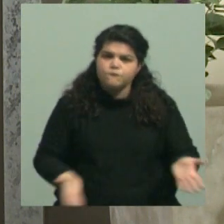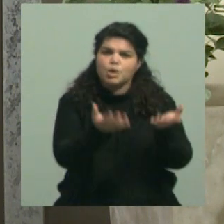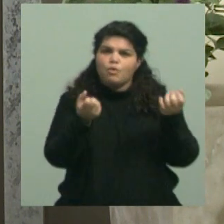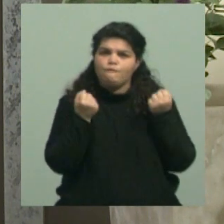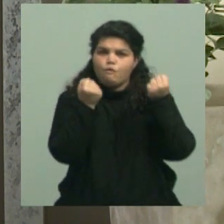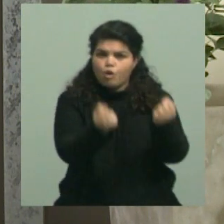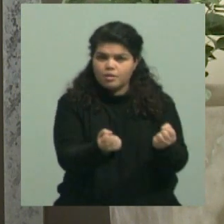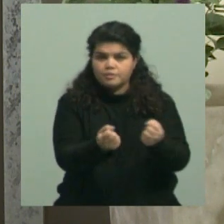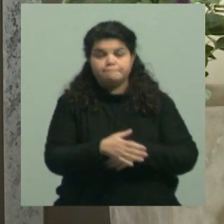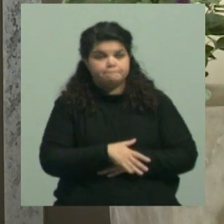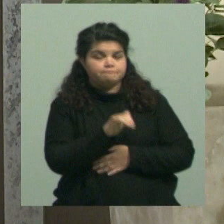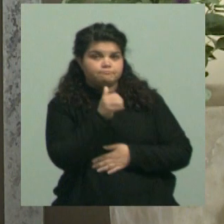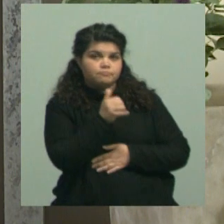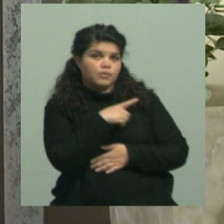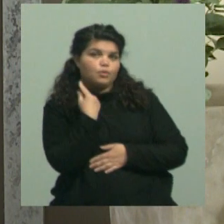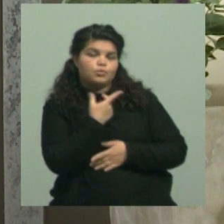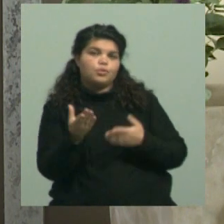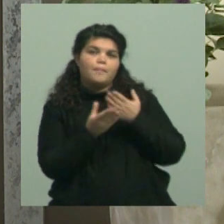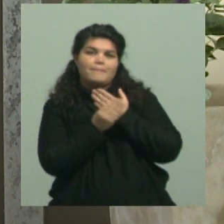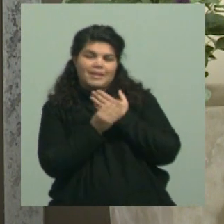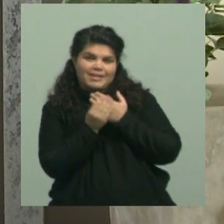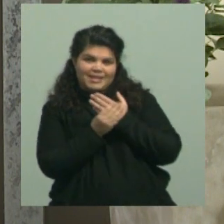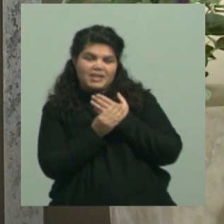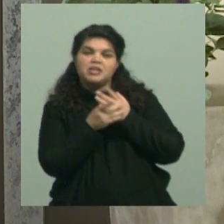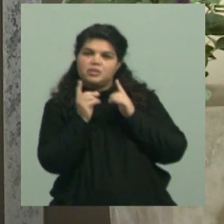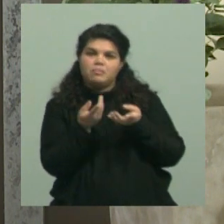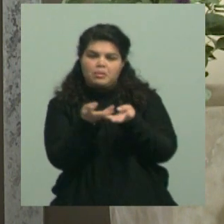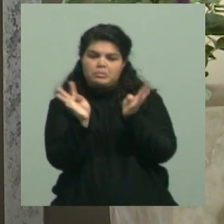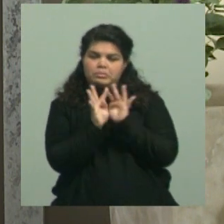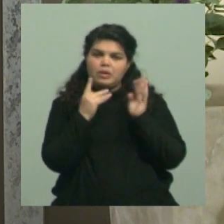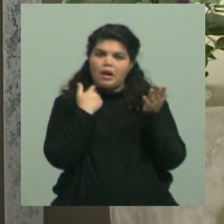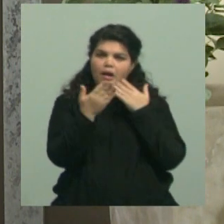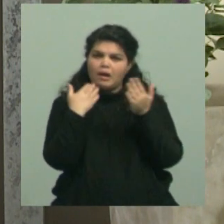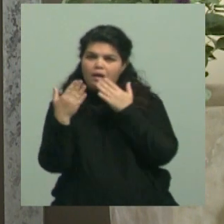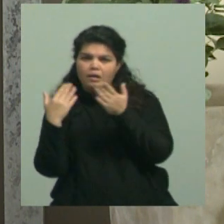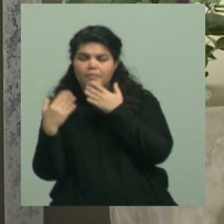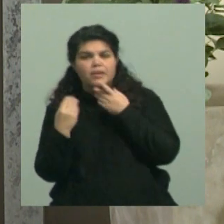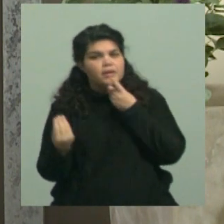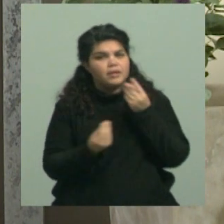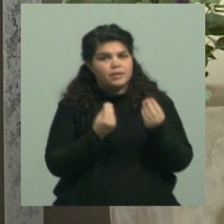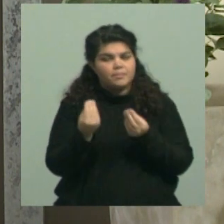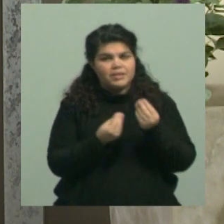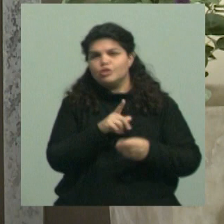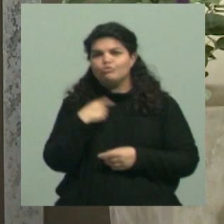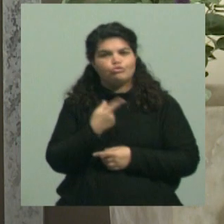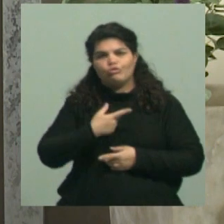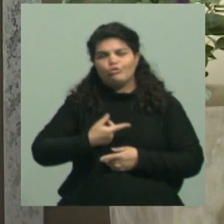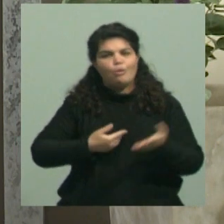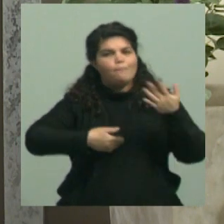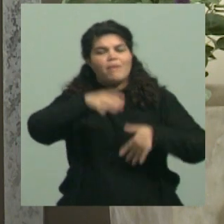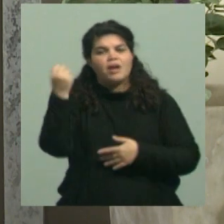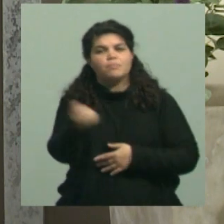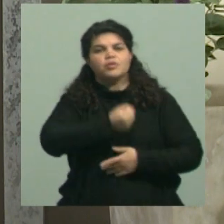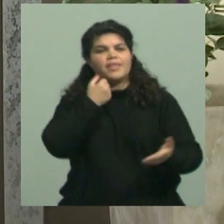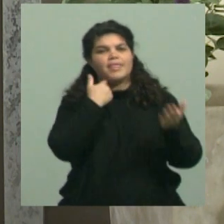seguimos queriendo en el ministerio y tenemos charlas en este sentido es precisamente el diálogo, dialogar